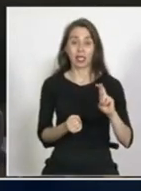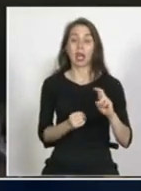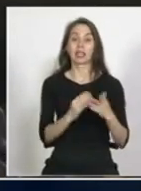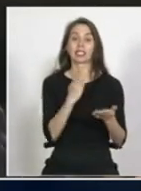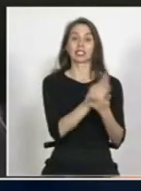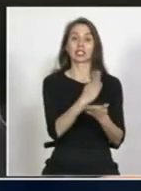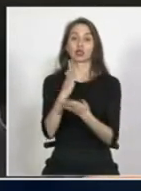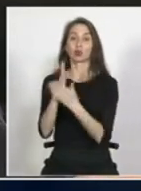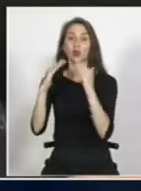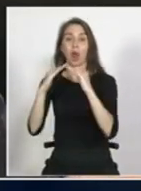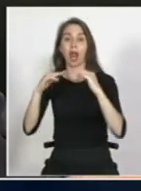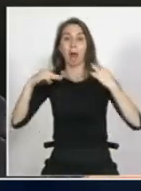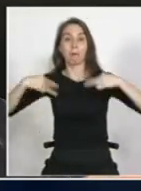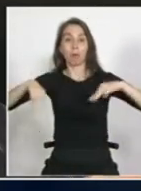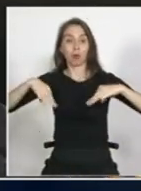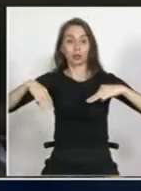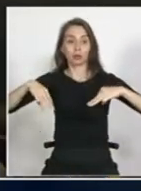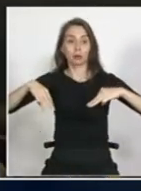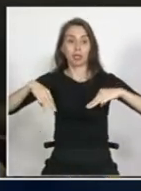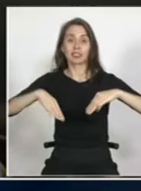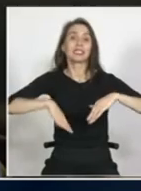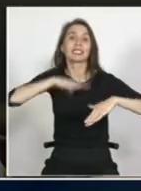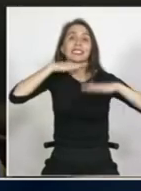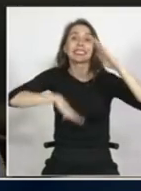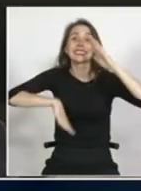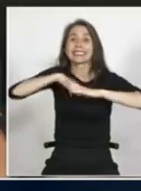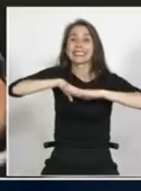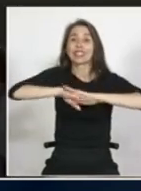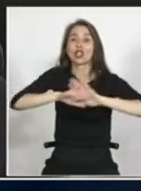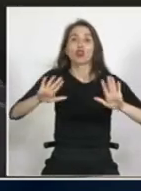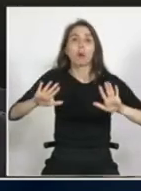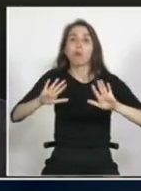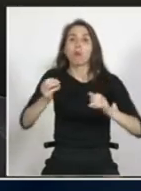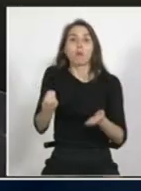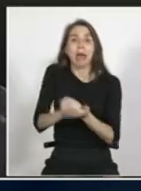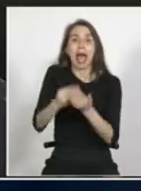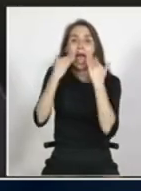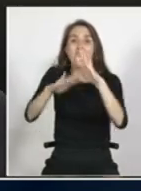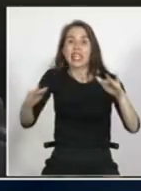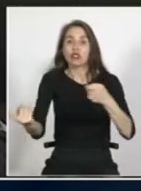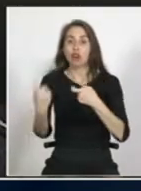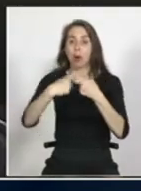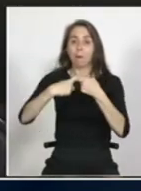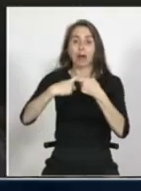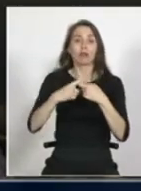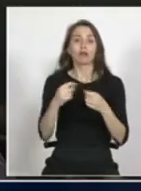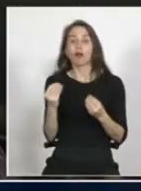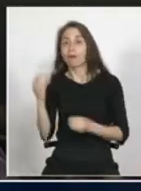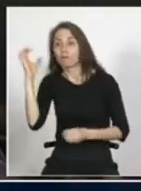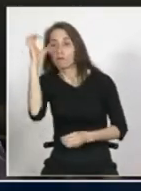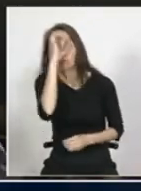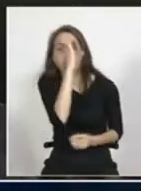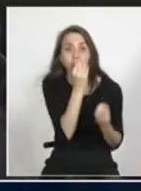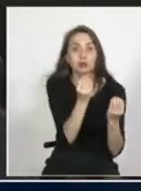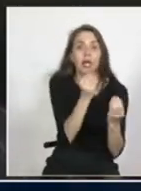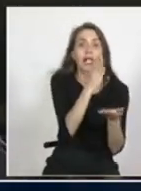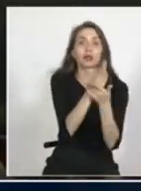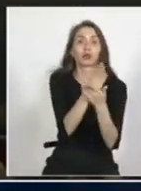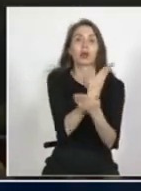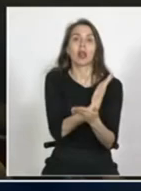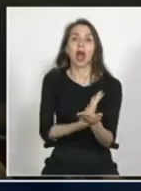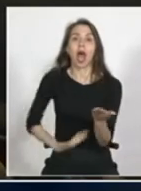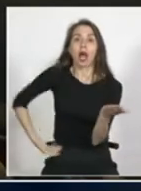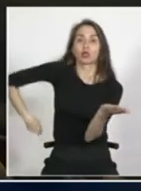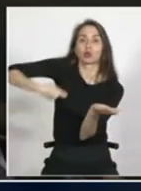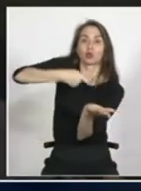ya se encuentran de alguna forma en el tope de matrícula. Y las familias lo que empiezan a buscar son los colegios subvencionados, donde sí tienen